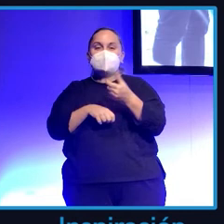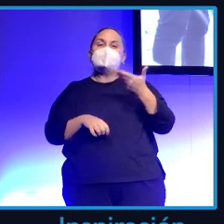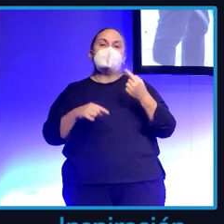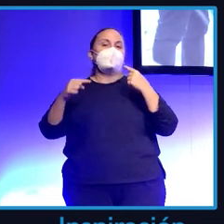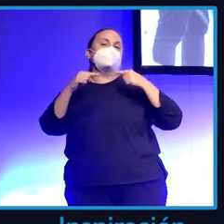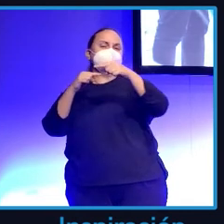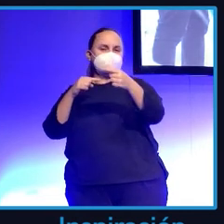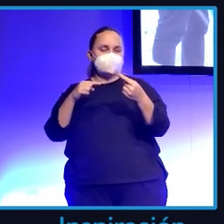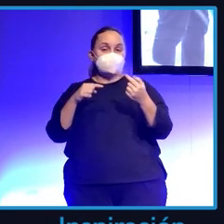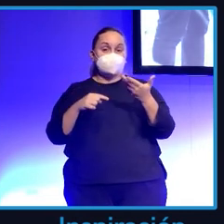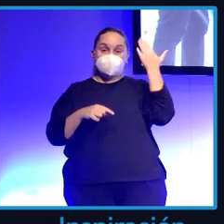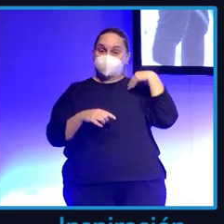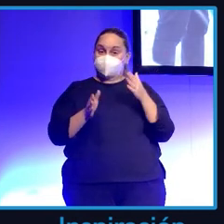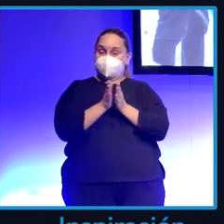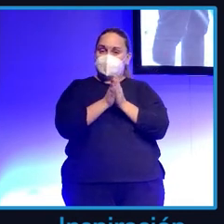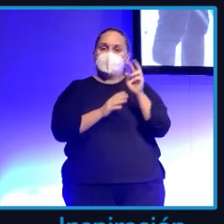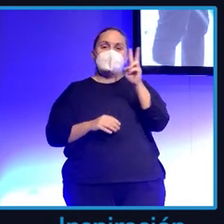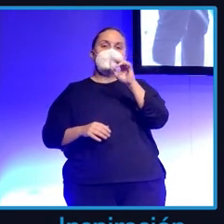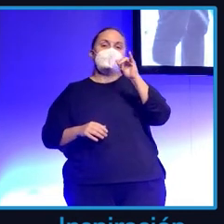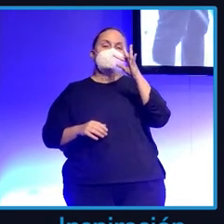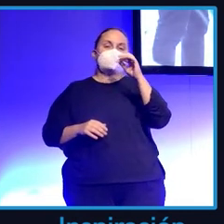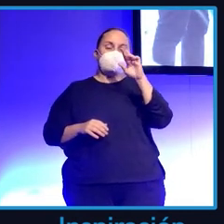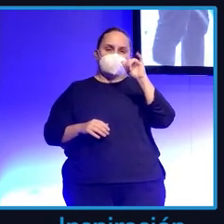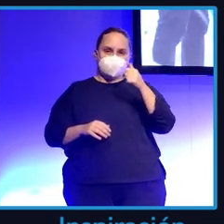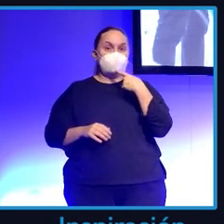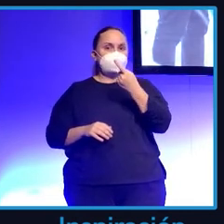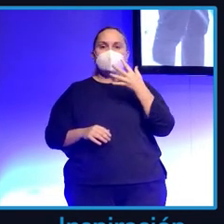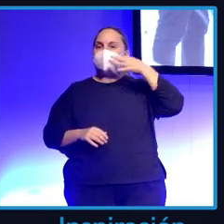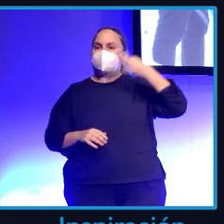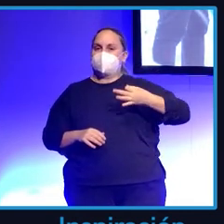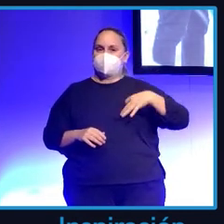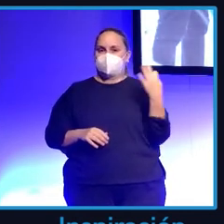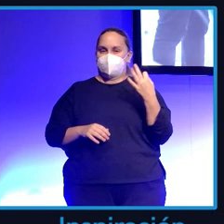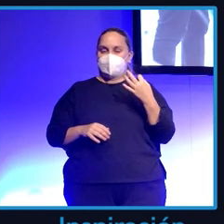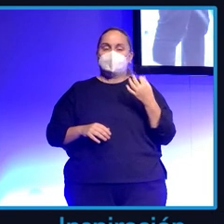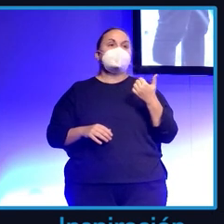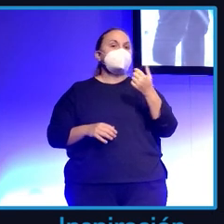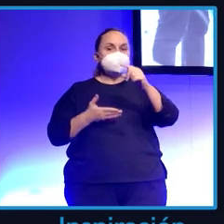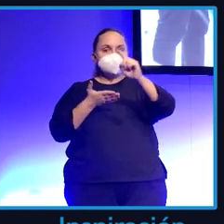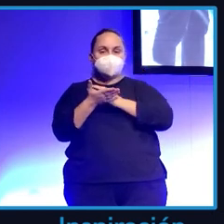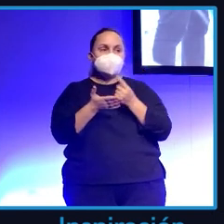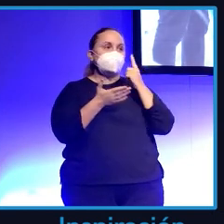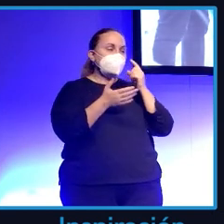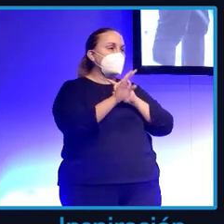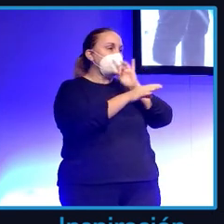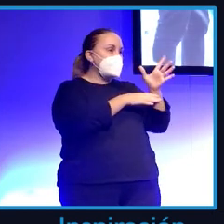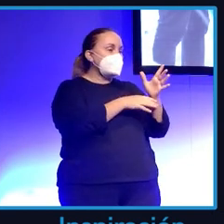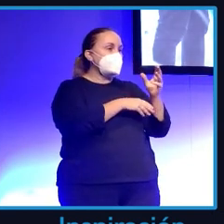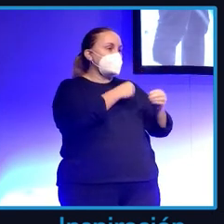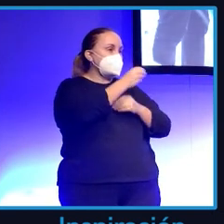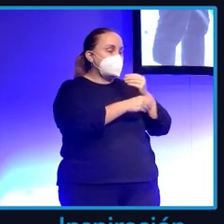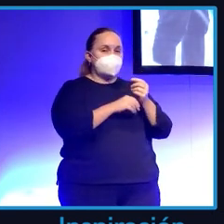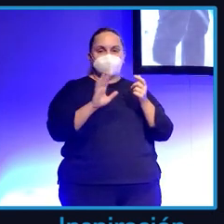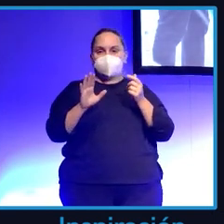Victoria de la autenticidad. A mí me escriben mucho, pues como a todos, te mando no sé qué y me lo sacas. Y yo, pues,